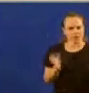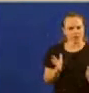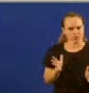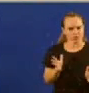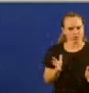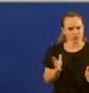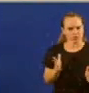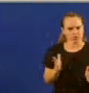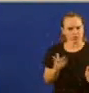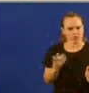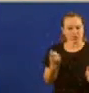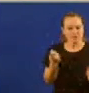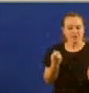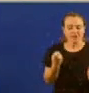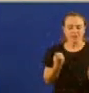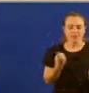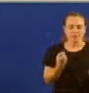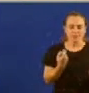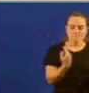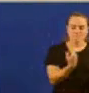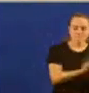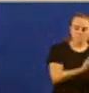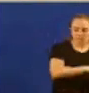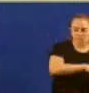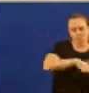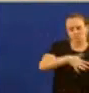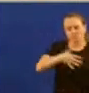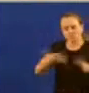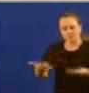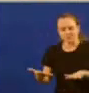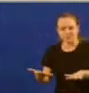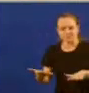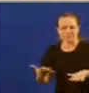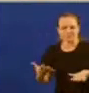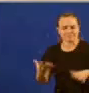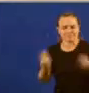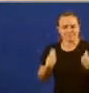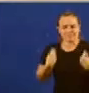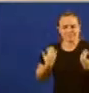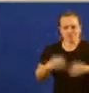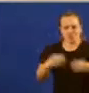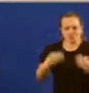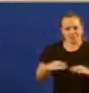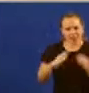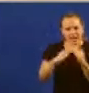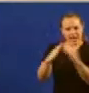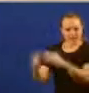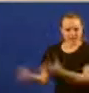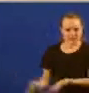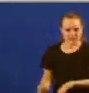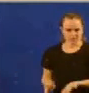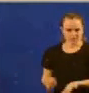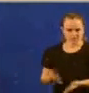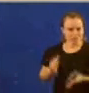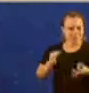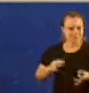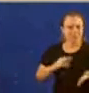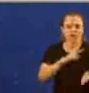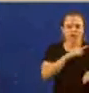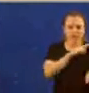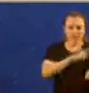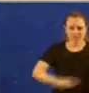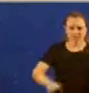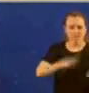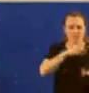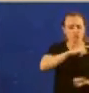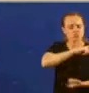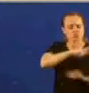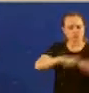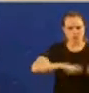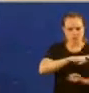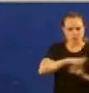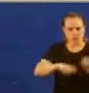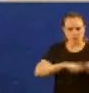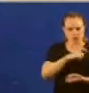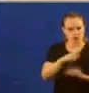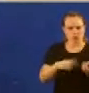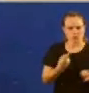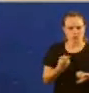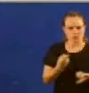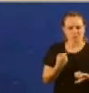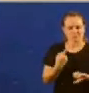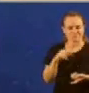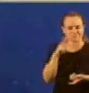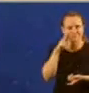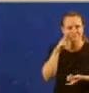do papel a rúa ou os fogares, especialmente en Galicia, onde ano tras ano vimos asistindo unha dotación